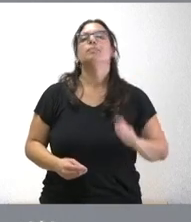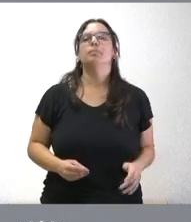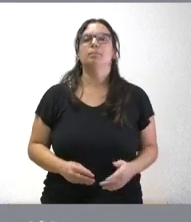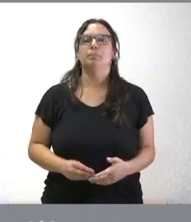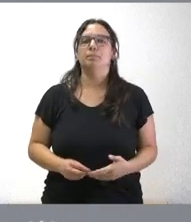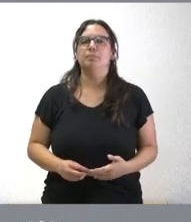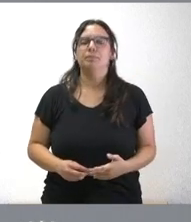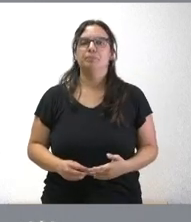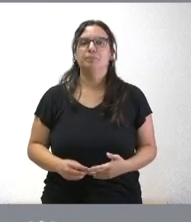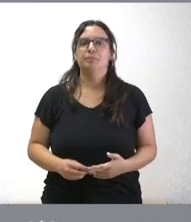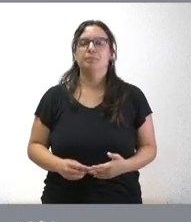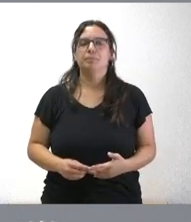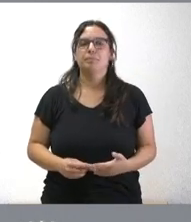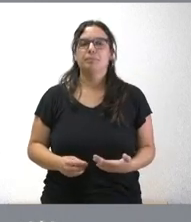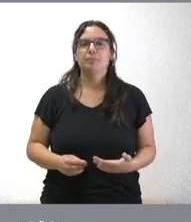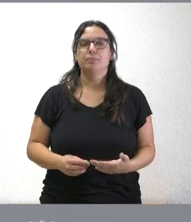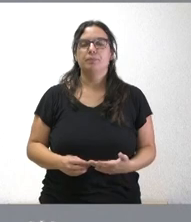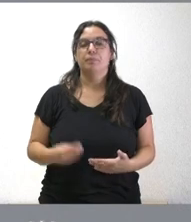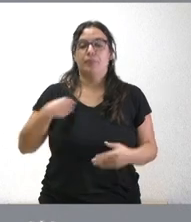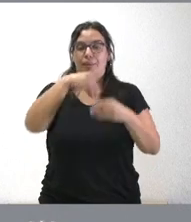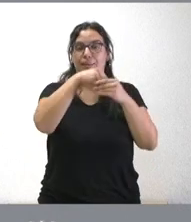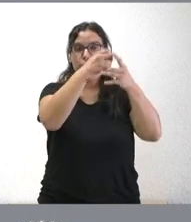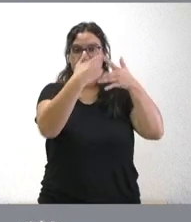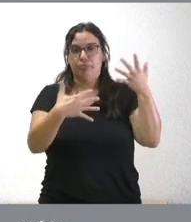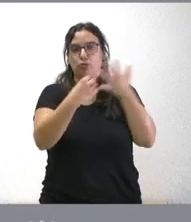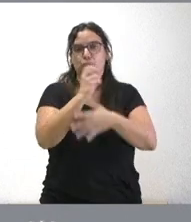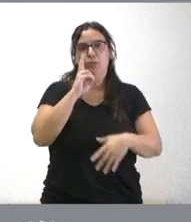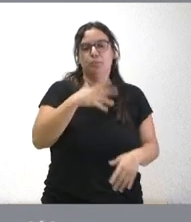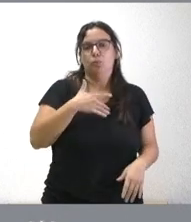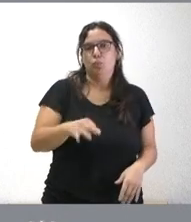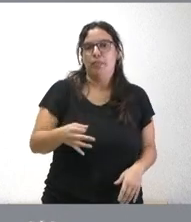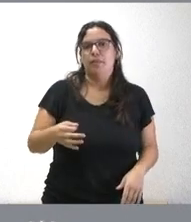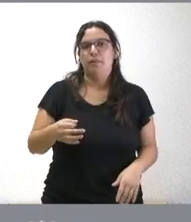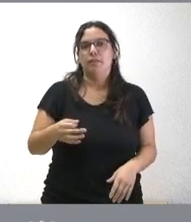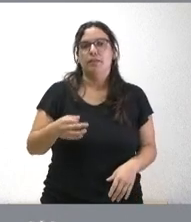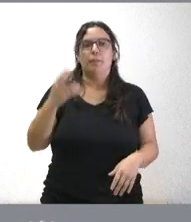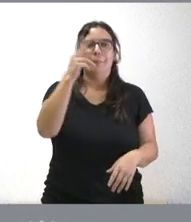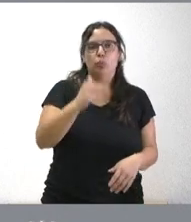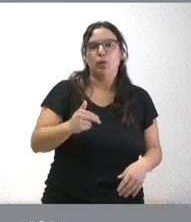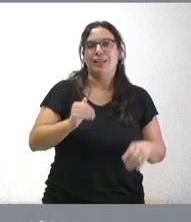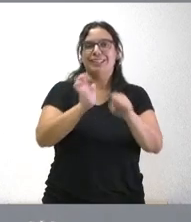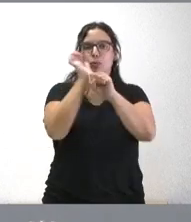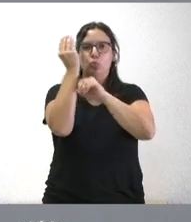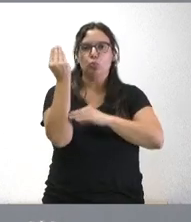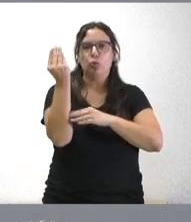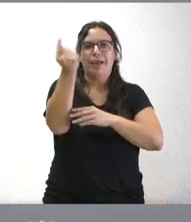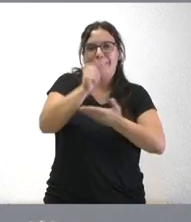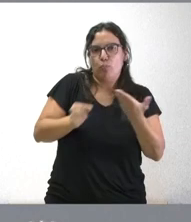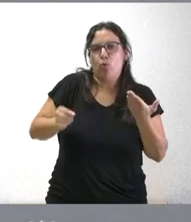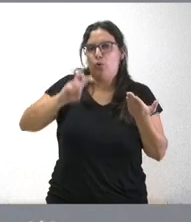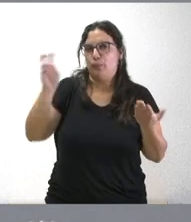de recursos que forman parte de este legado en términos de pinturas, esculturas, dibujos, etcétera